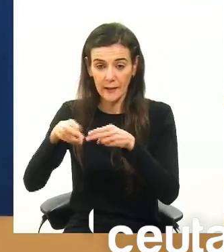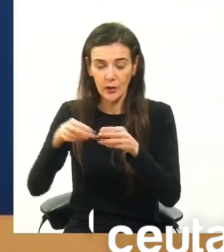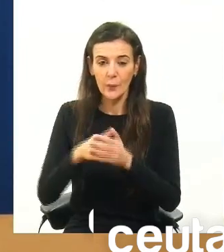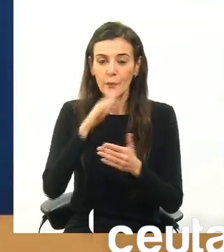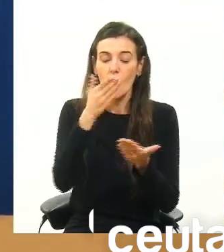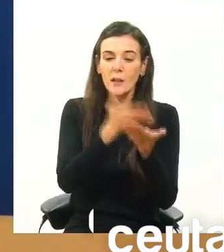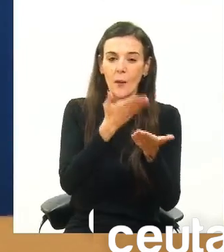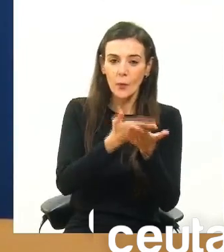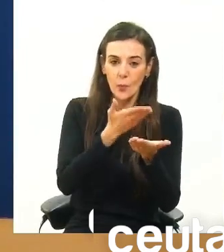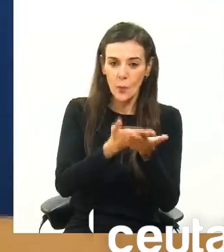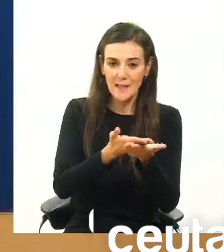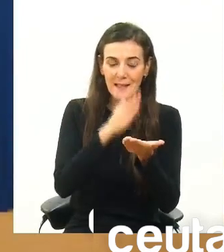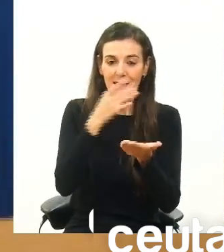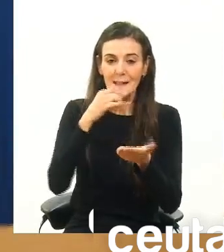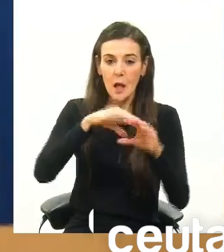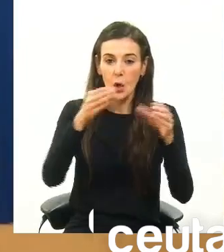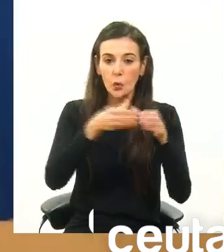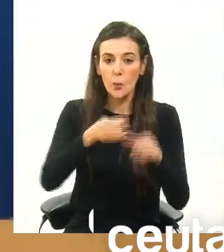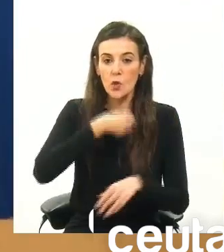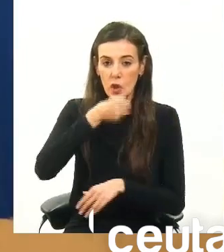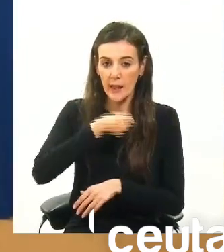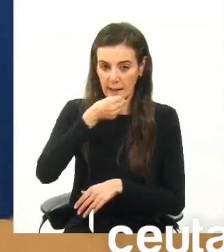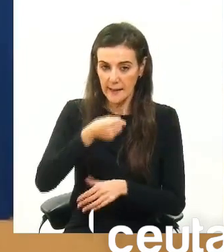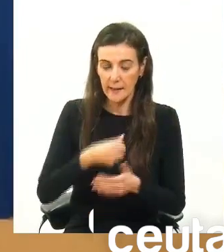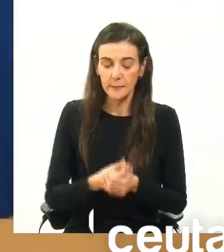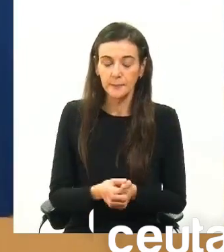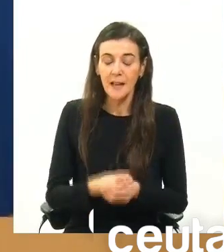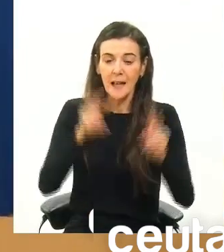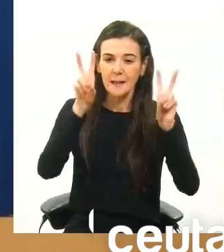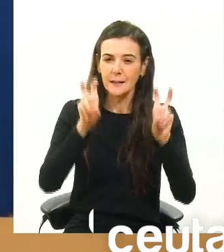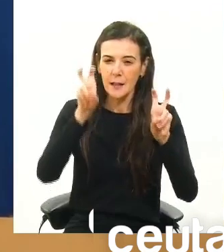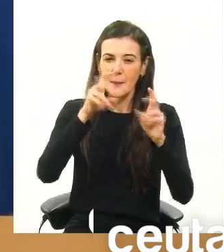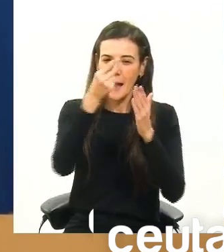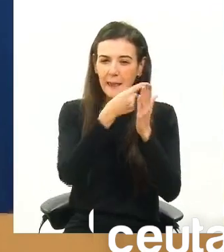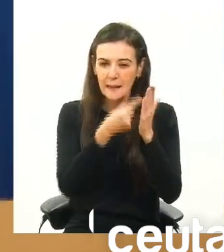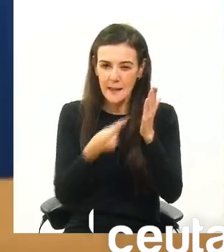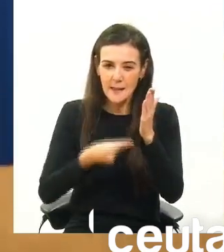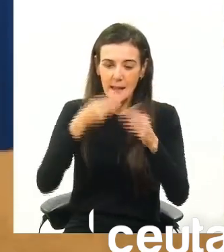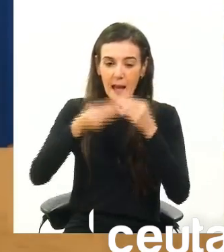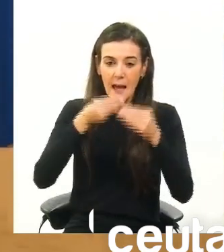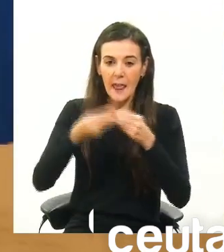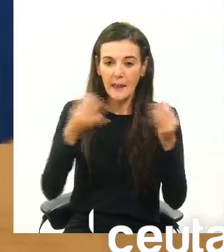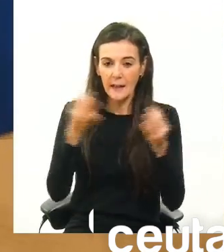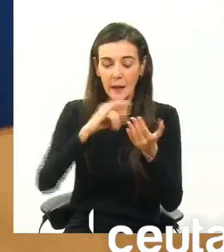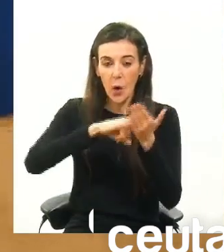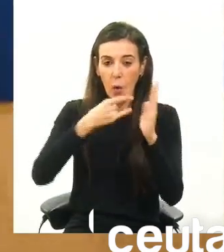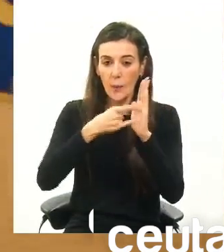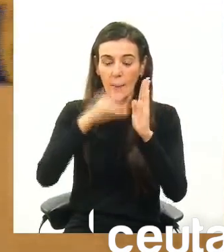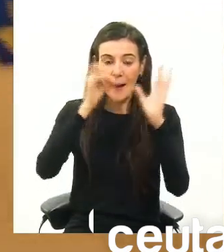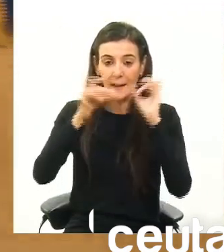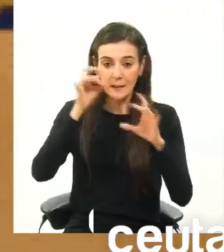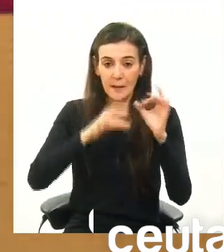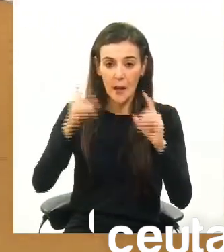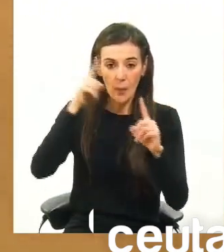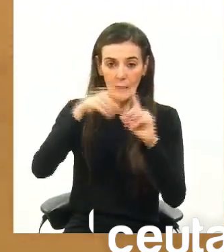Es una propuesta que trae el Grupo Socialista relativa a diseñar y poner en marcha un plan de actividades